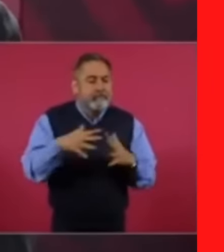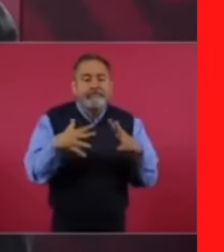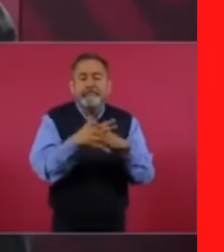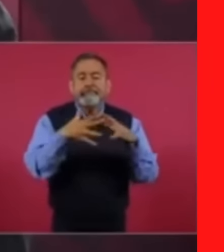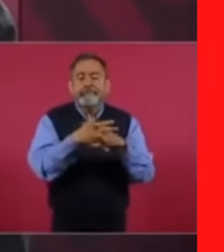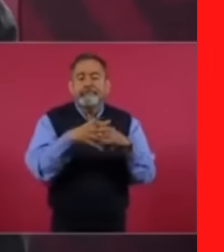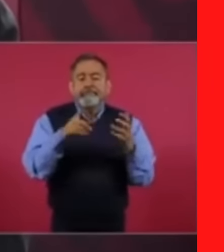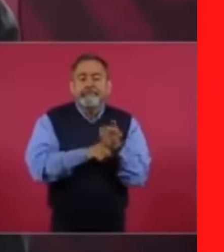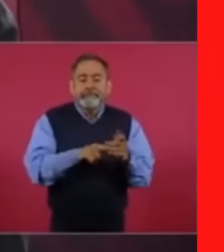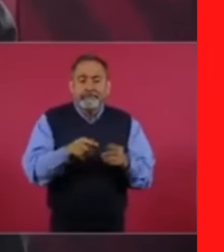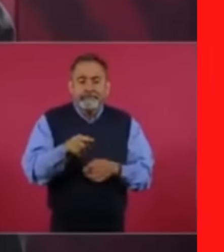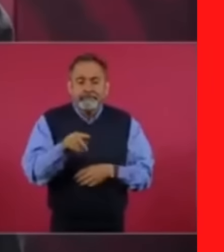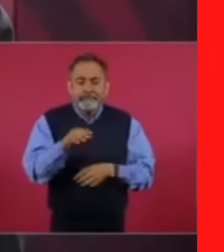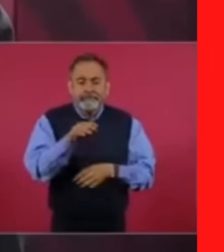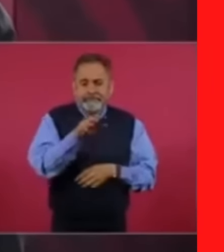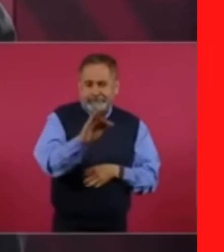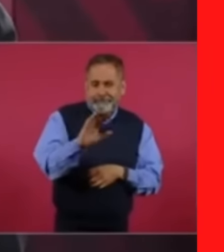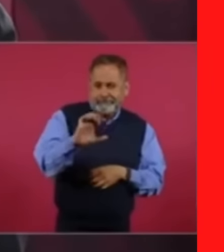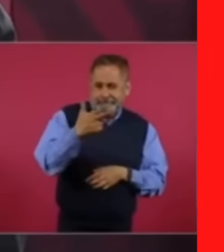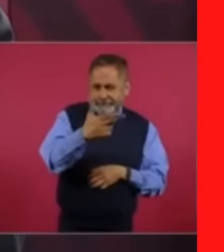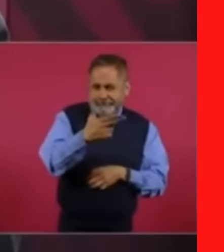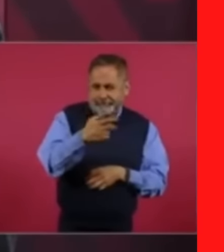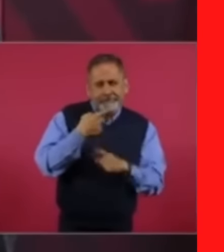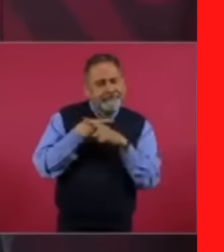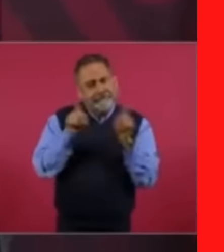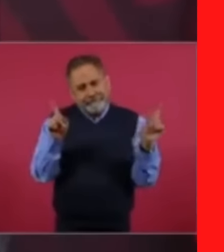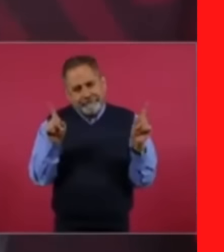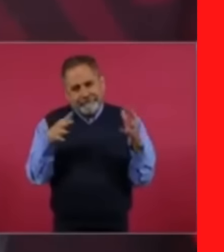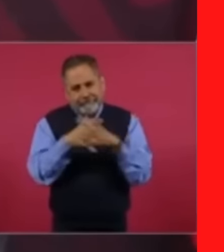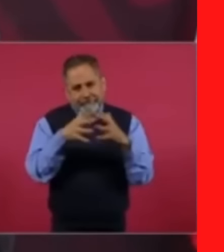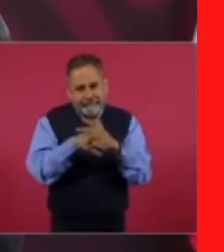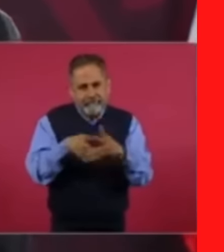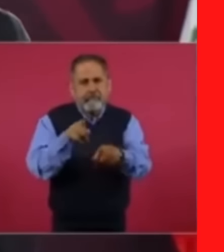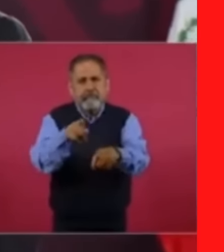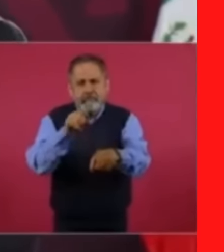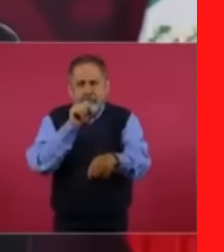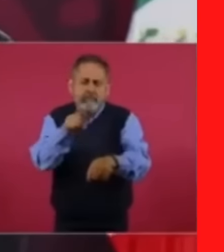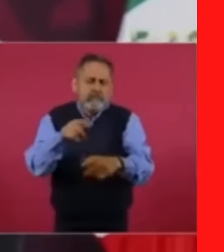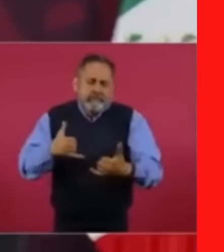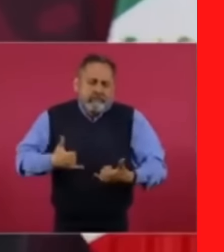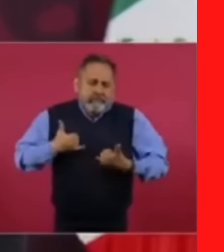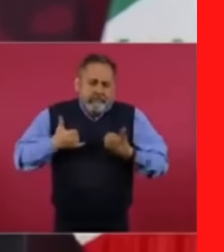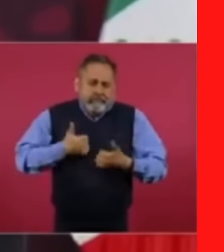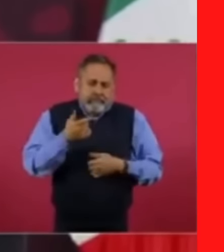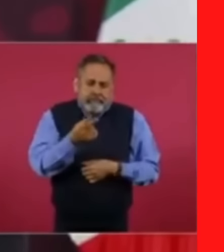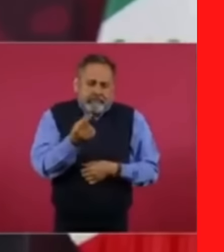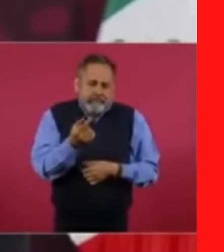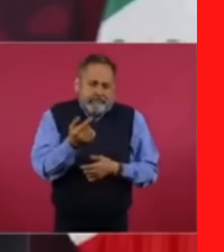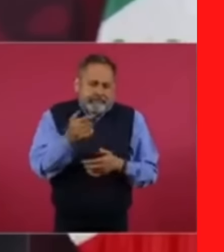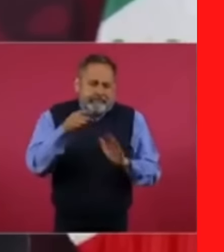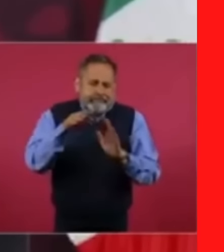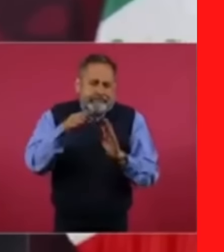de Calderón, tú estabas joven cuando eso,